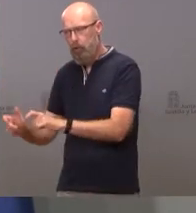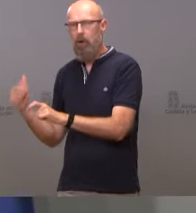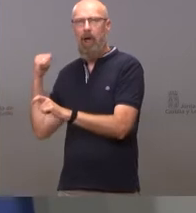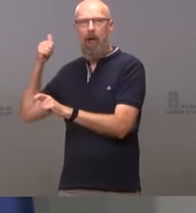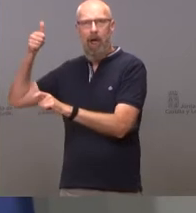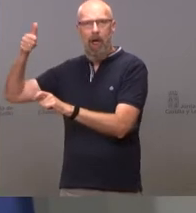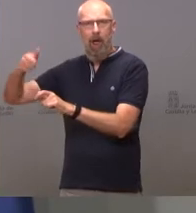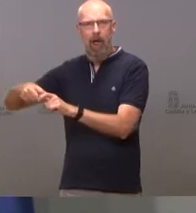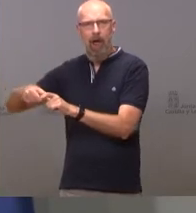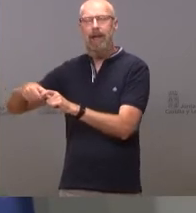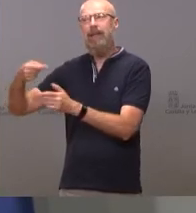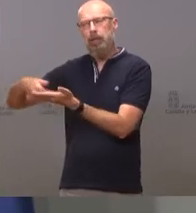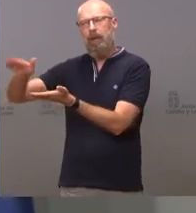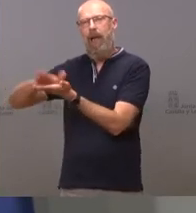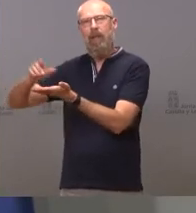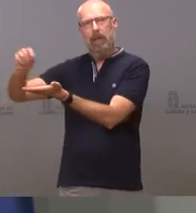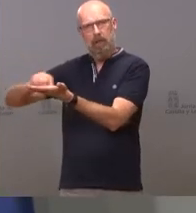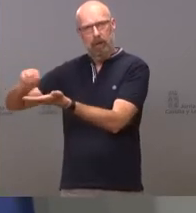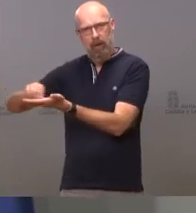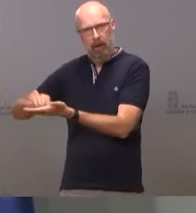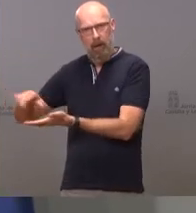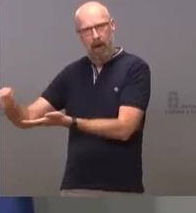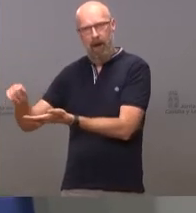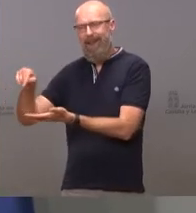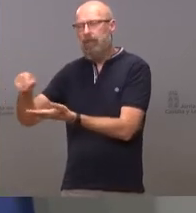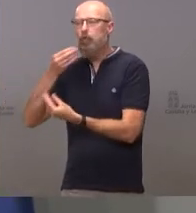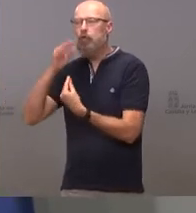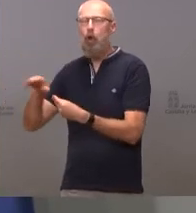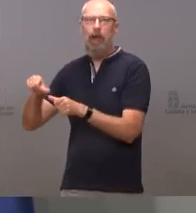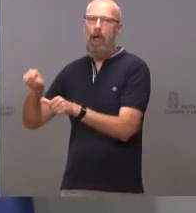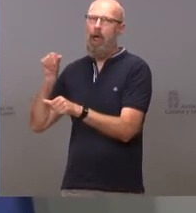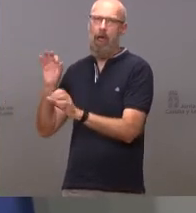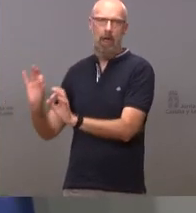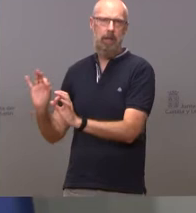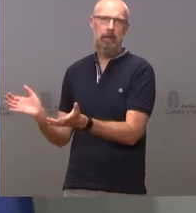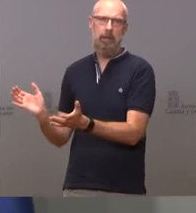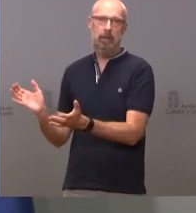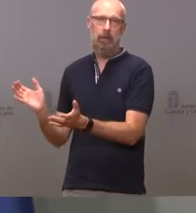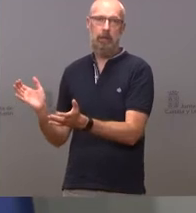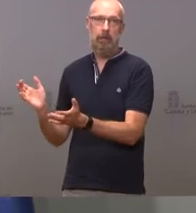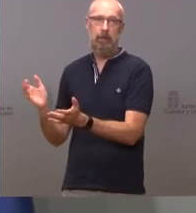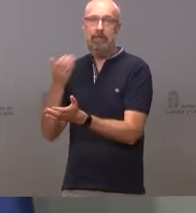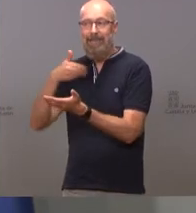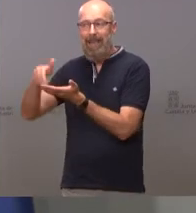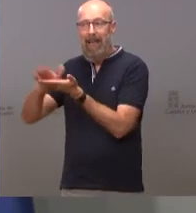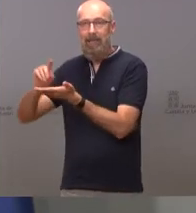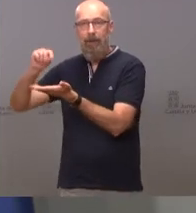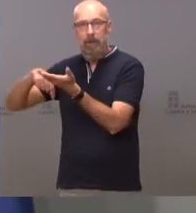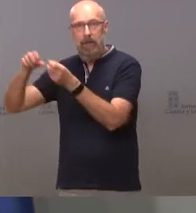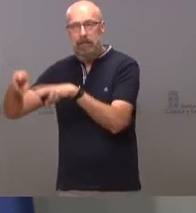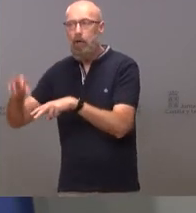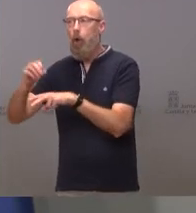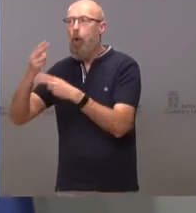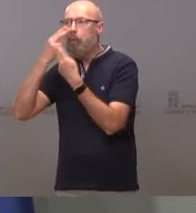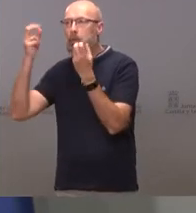no sería de recibo no sería admisible que esas actas no se firmasen no se publicasen